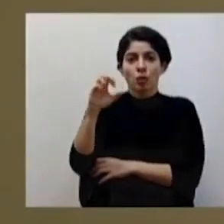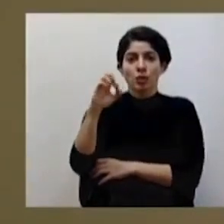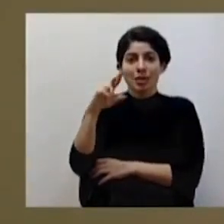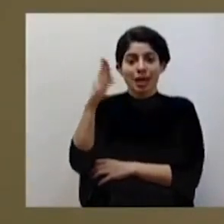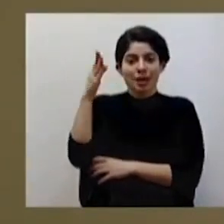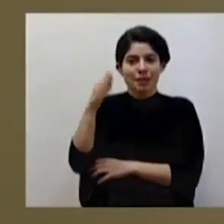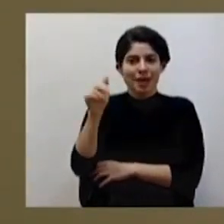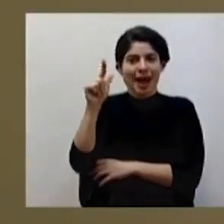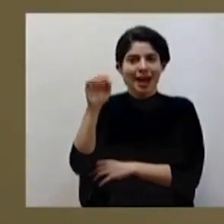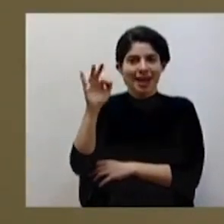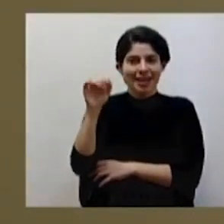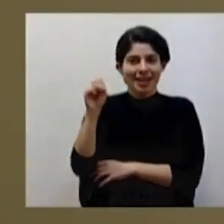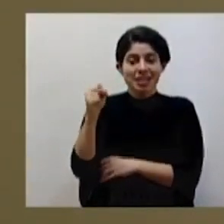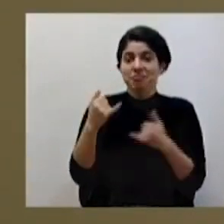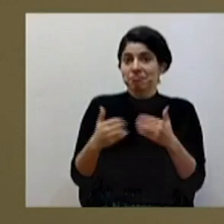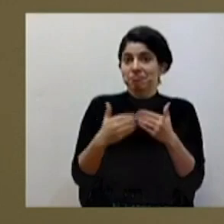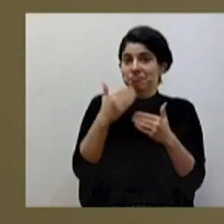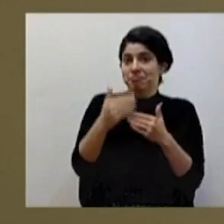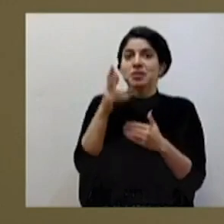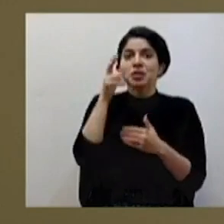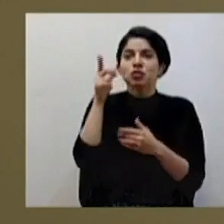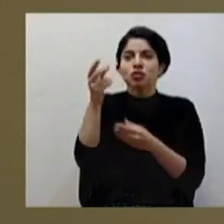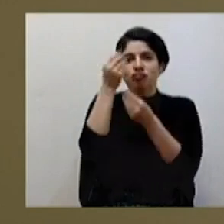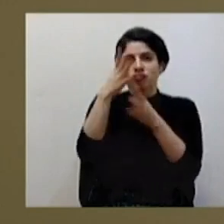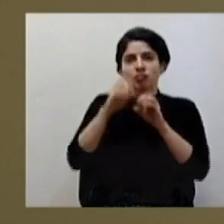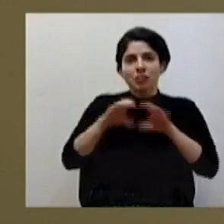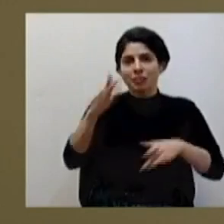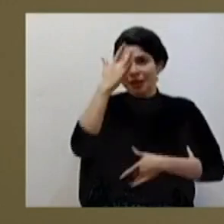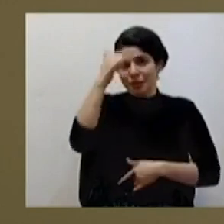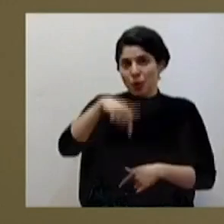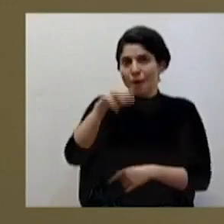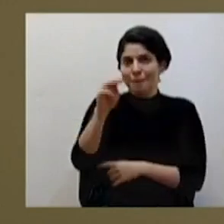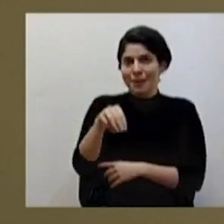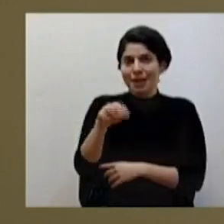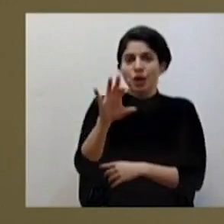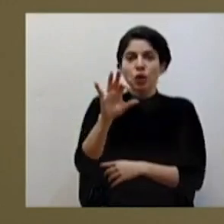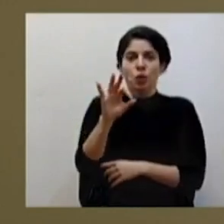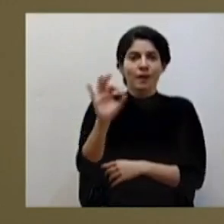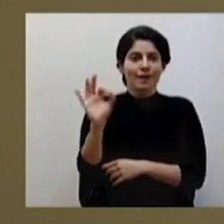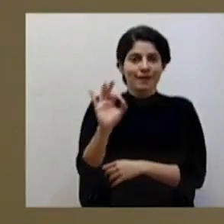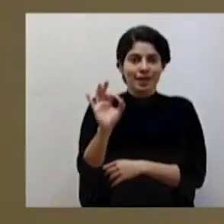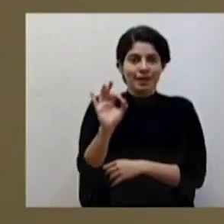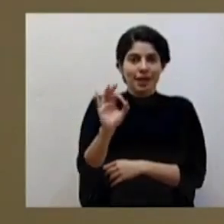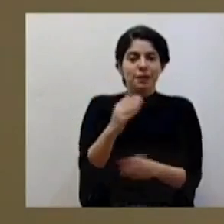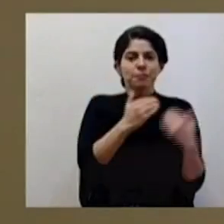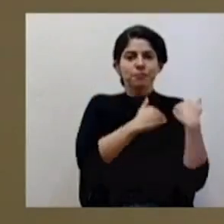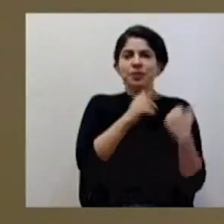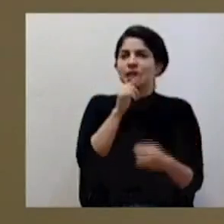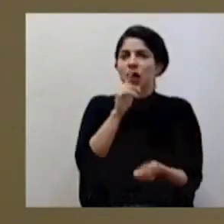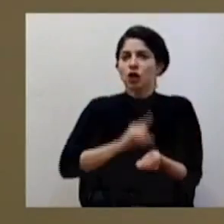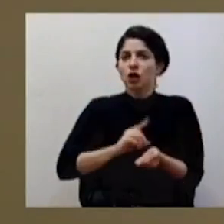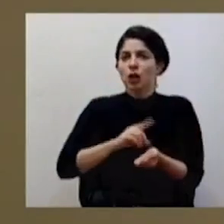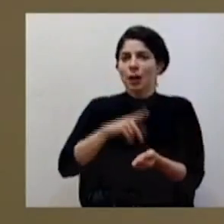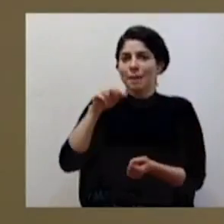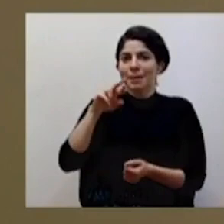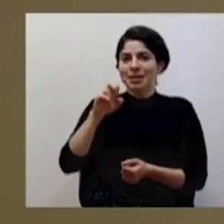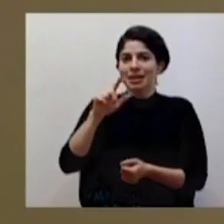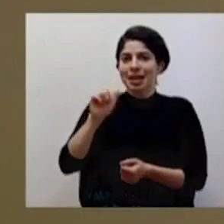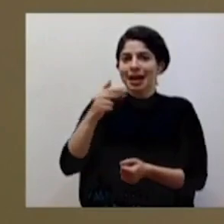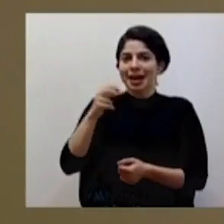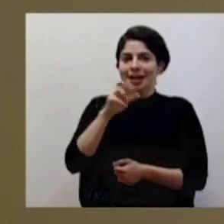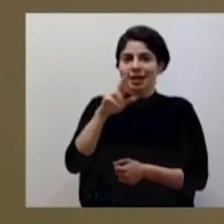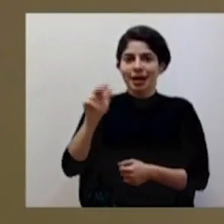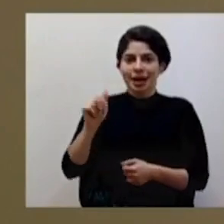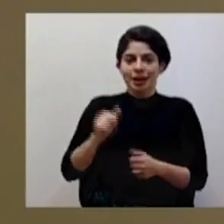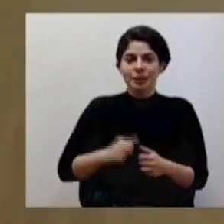De inmediato pasamos a escuchar el reporte epidemiológico para este martes 9 de febrero por parte de la doctora Priscila Herrera.